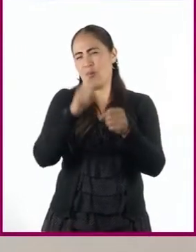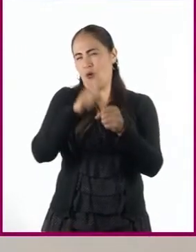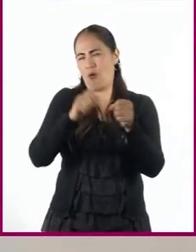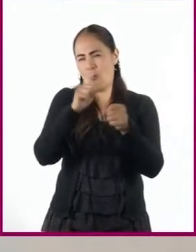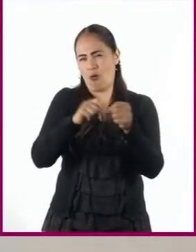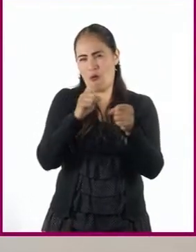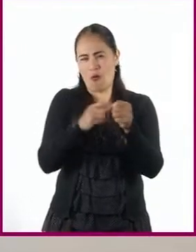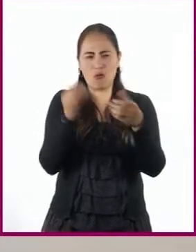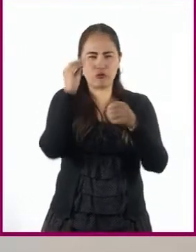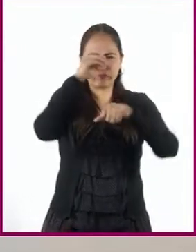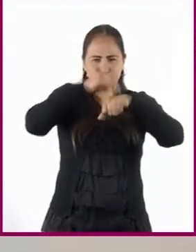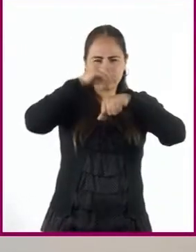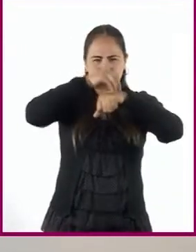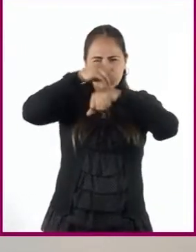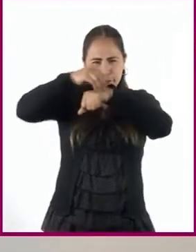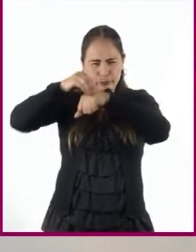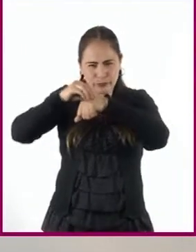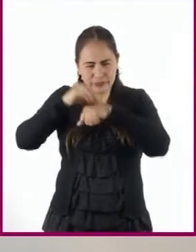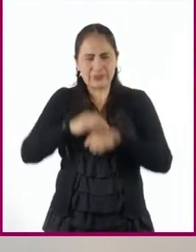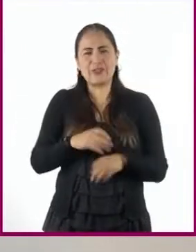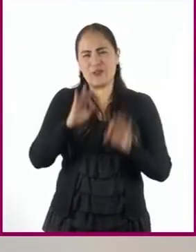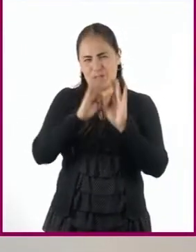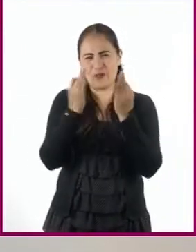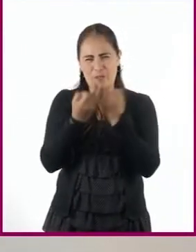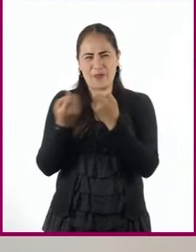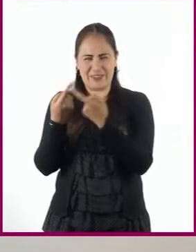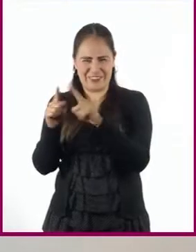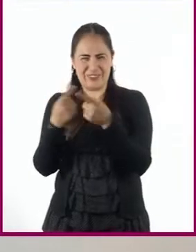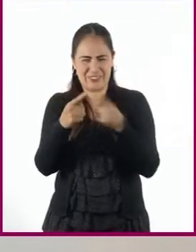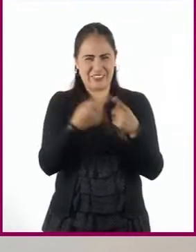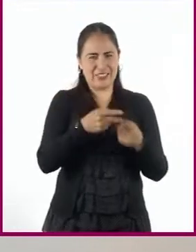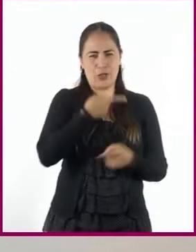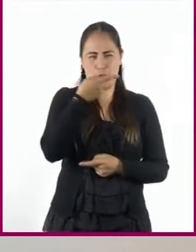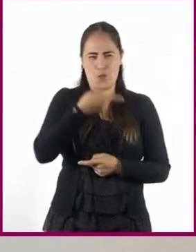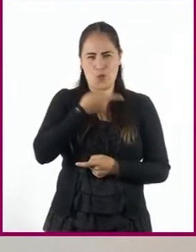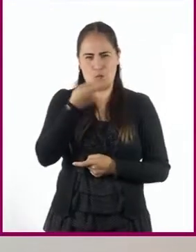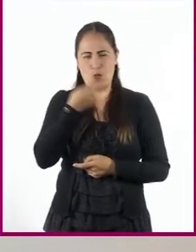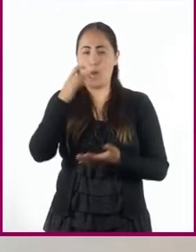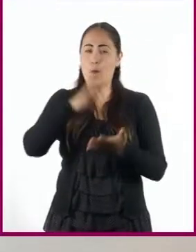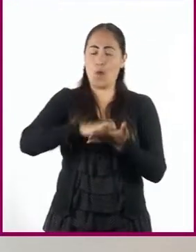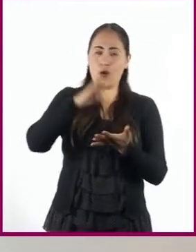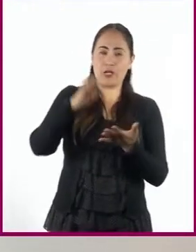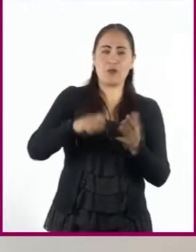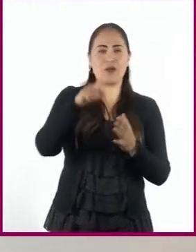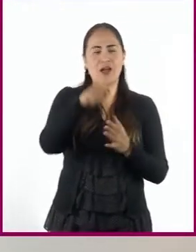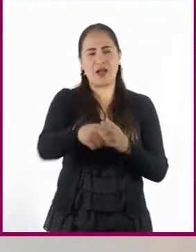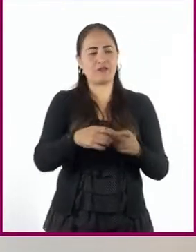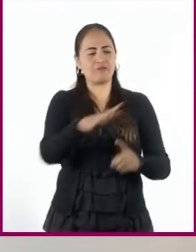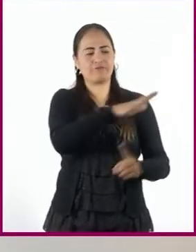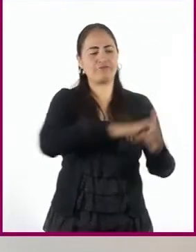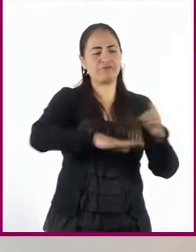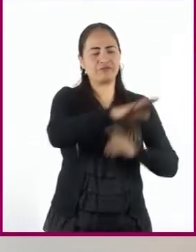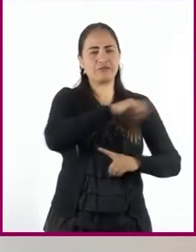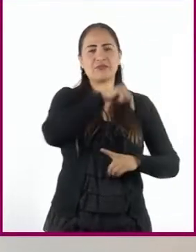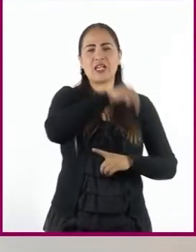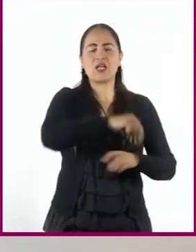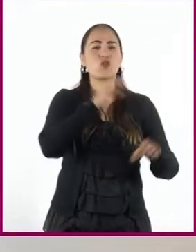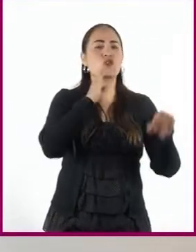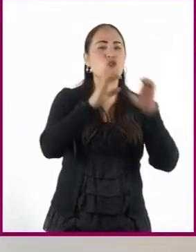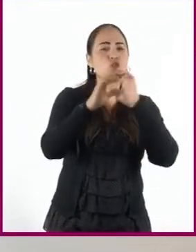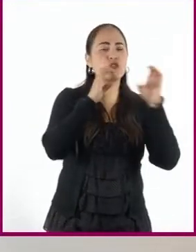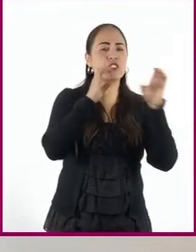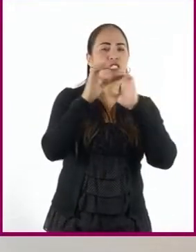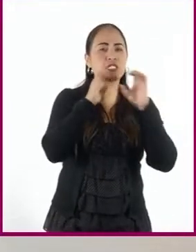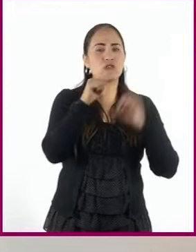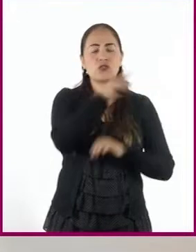Exactamente. De tal suerte que cuando se enfrenten a una situación comunicativa que les pida un